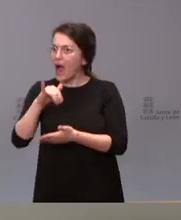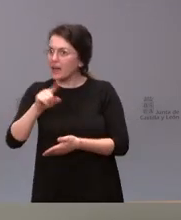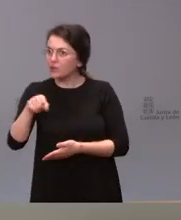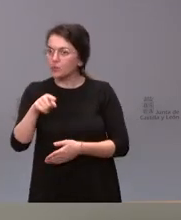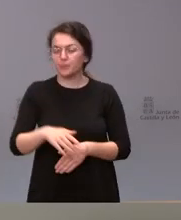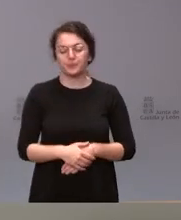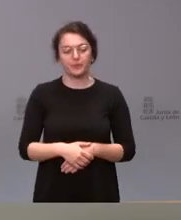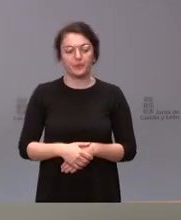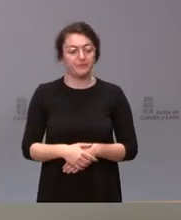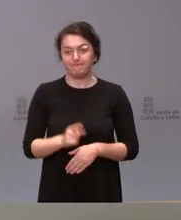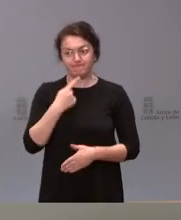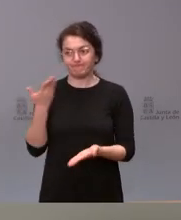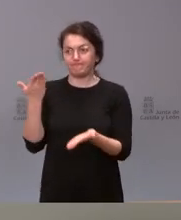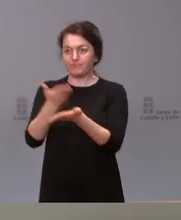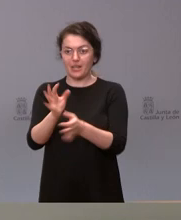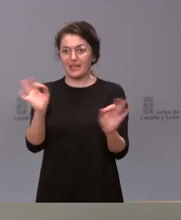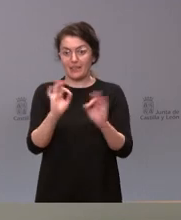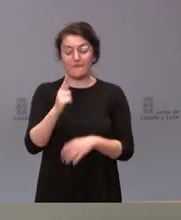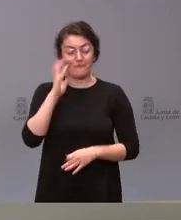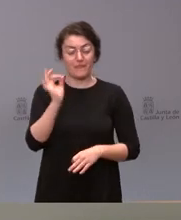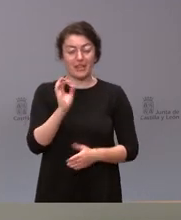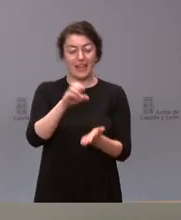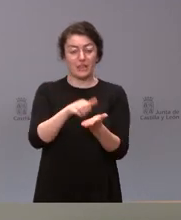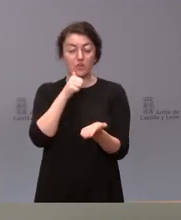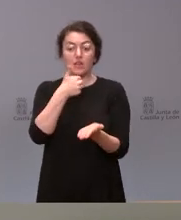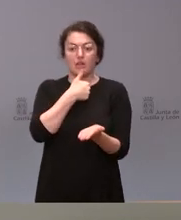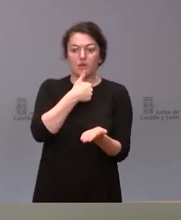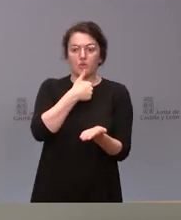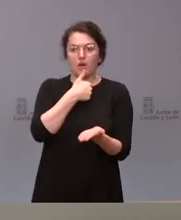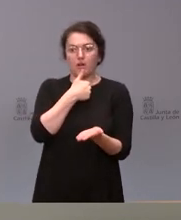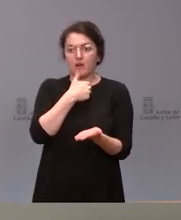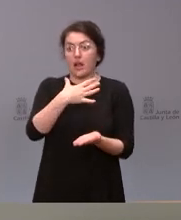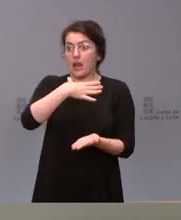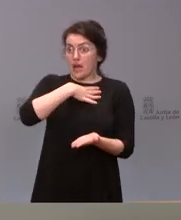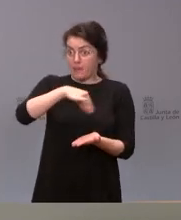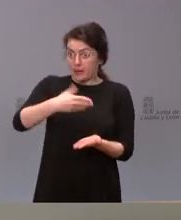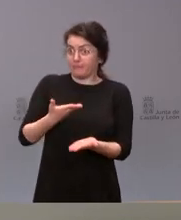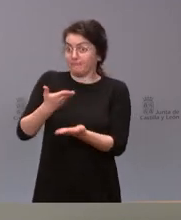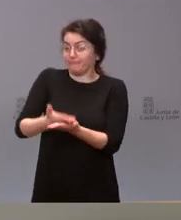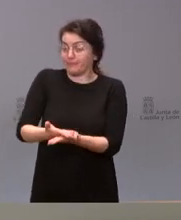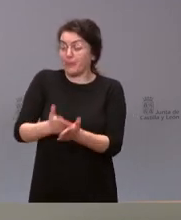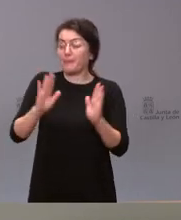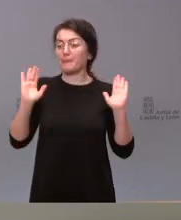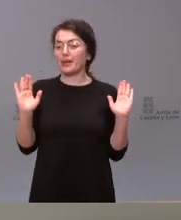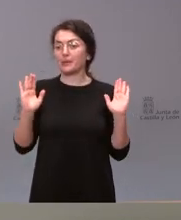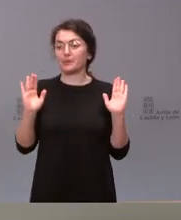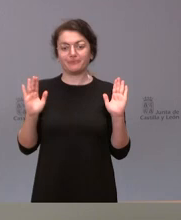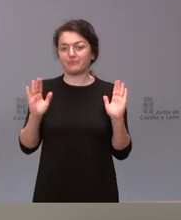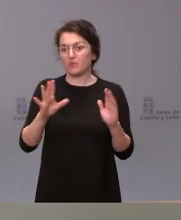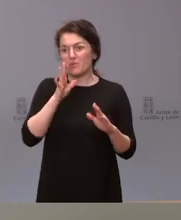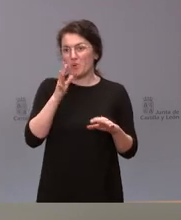es verdad que el Centro Criptológico ha hecho una oferta pero yo creo que por motivos de seguridad también en el ámbito nacional